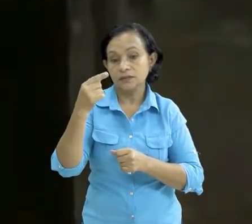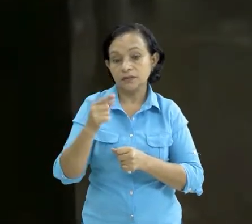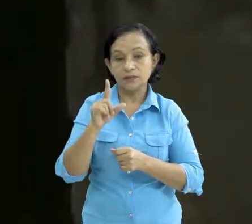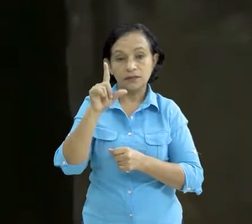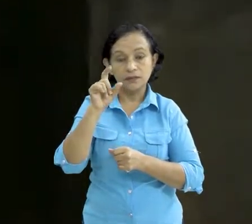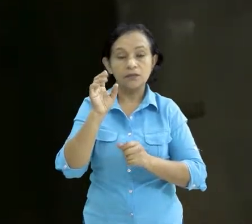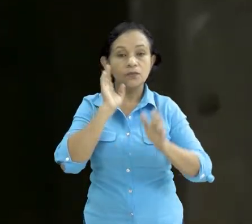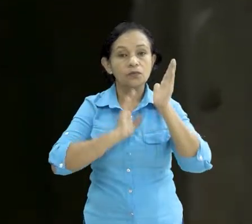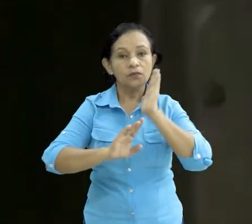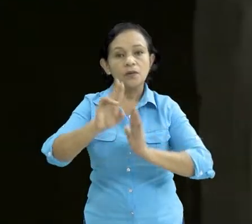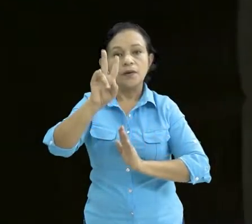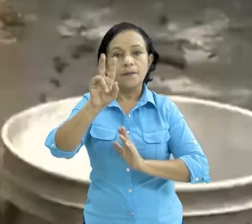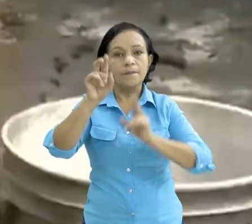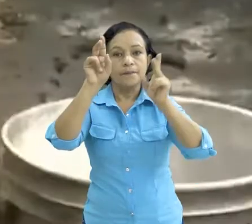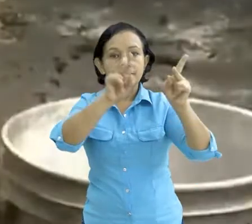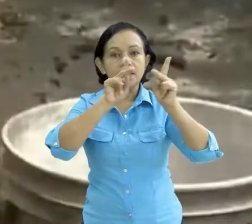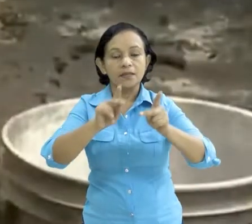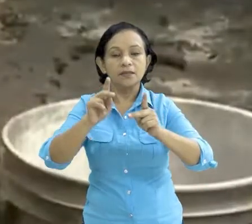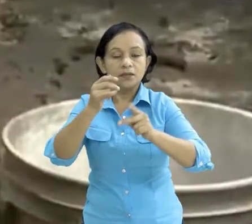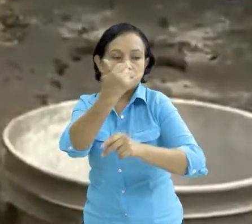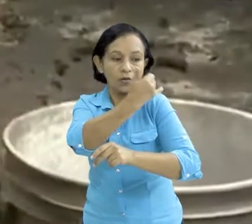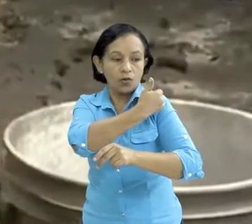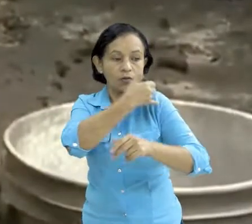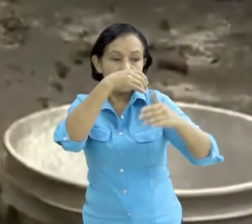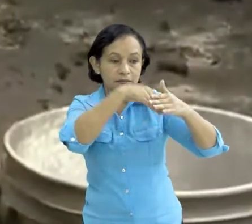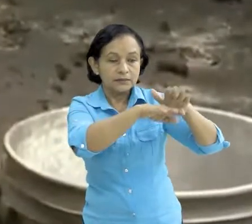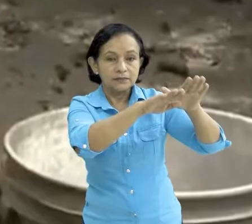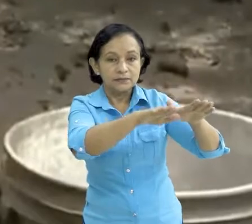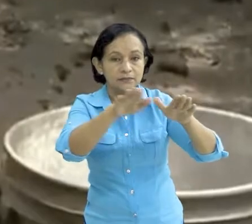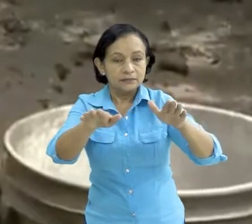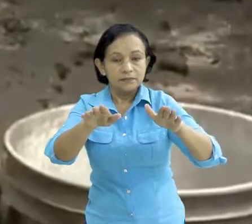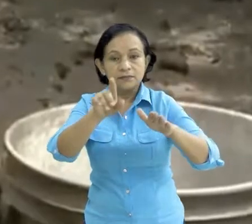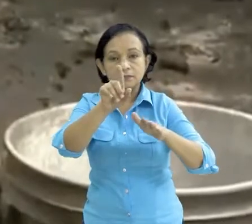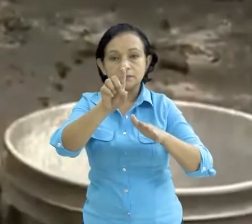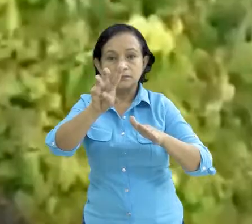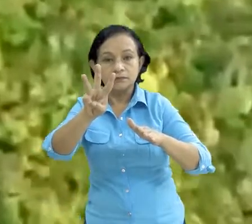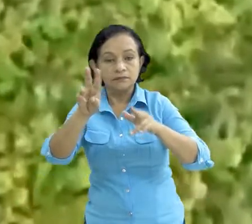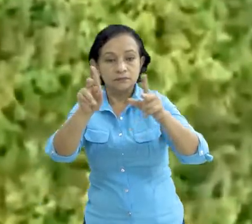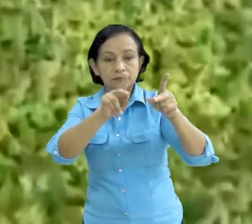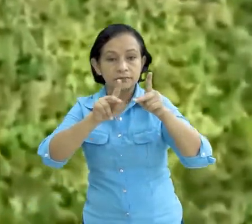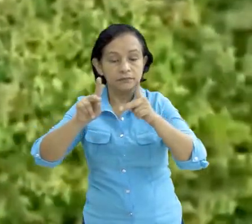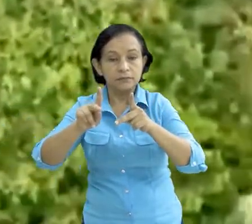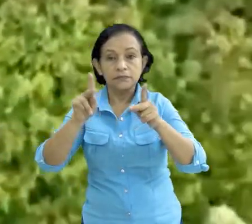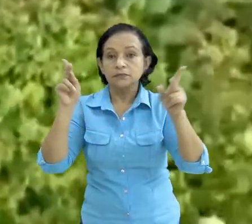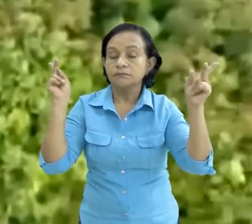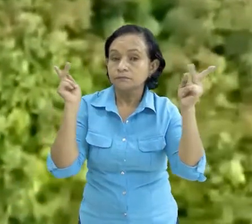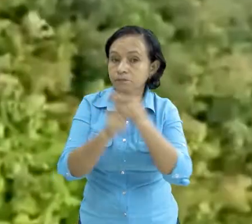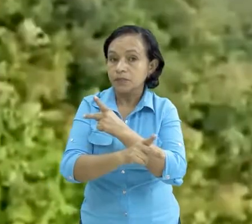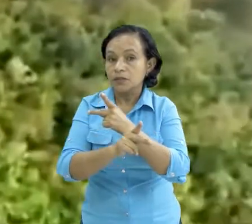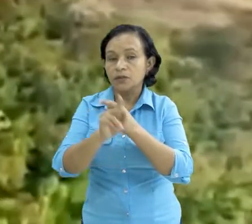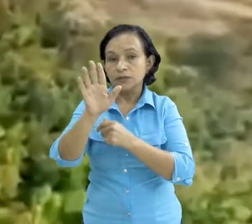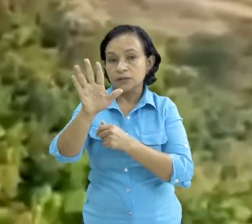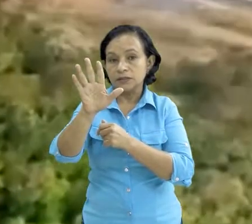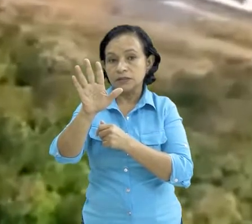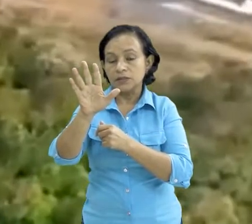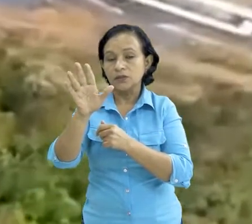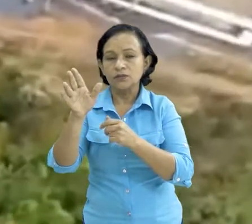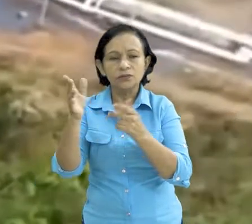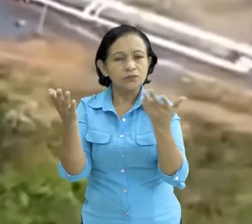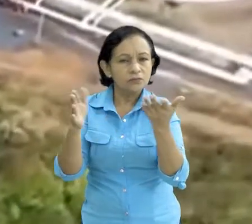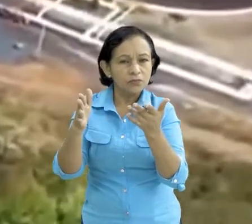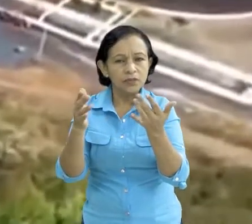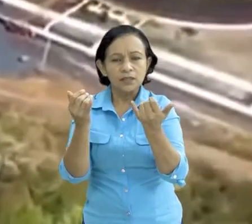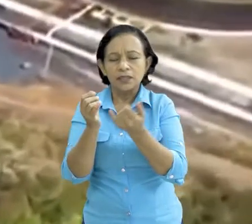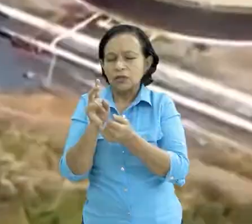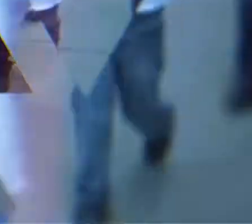10 de agosto 20 pacientes hospitalizados entre ellos 13 ciudadanos intensivos 5 en críticos